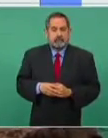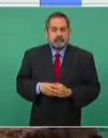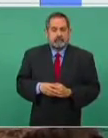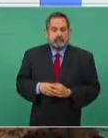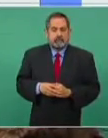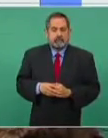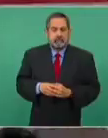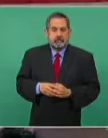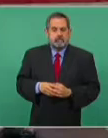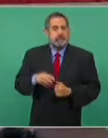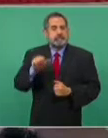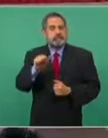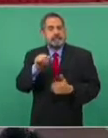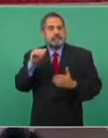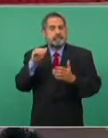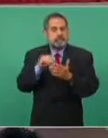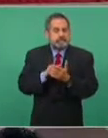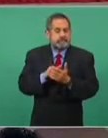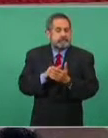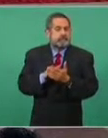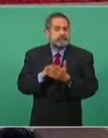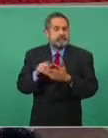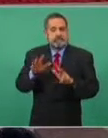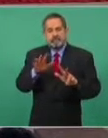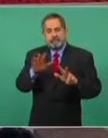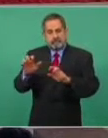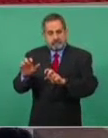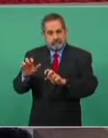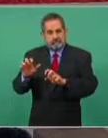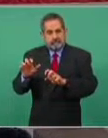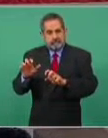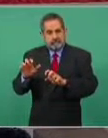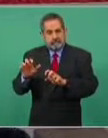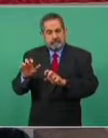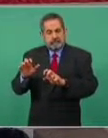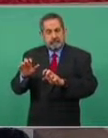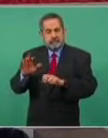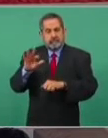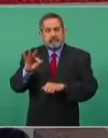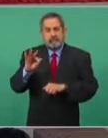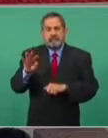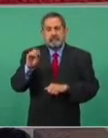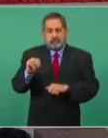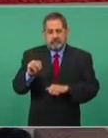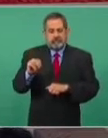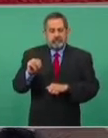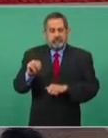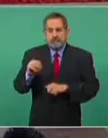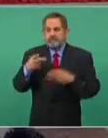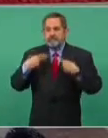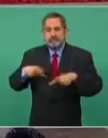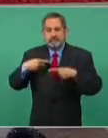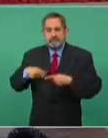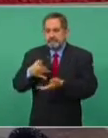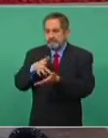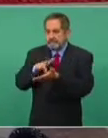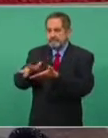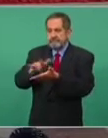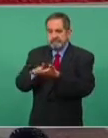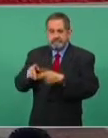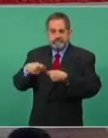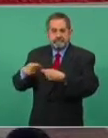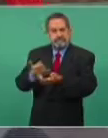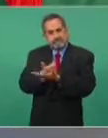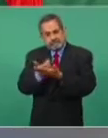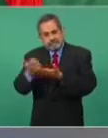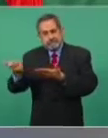16 mil 849 sembradores que reciben un